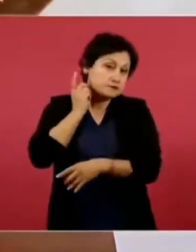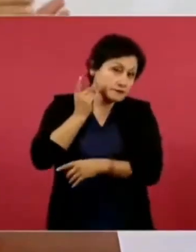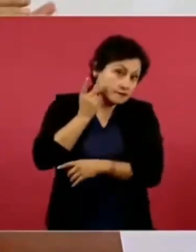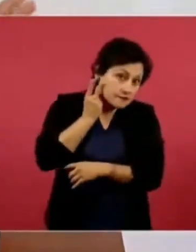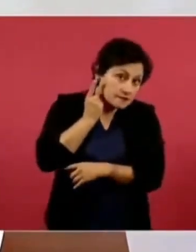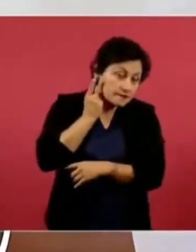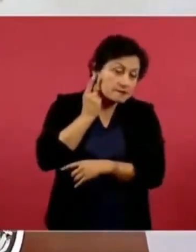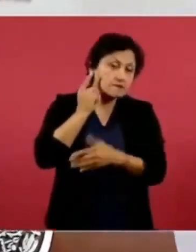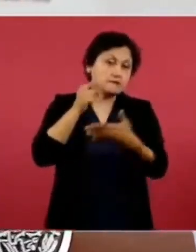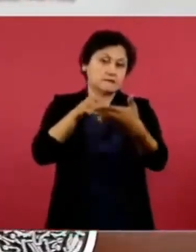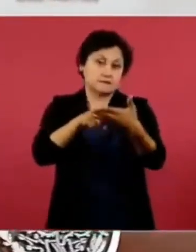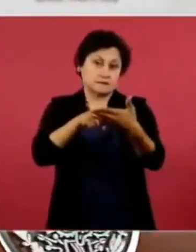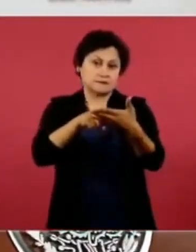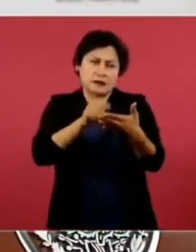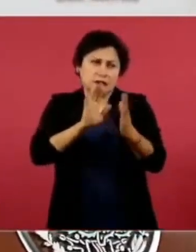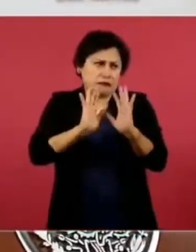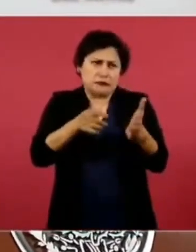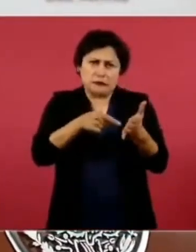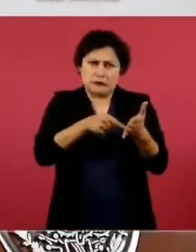durante todo ese tiempo